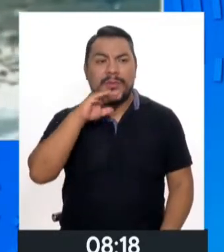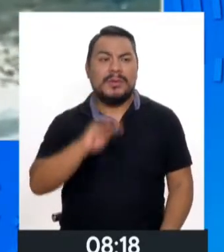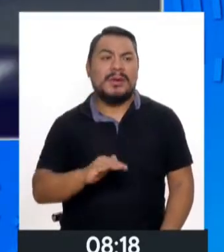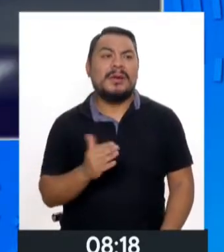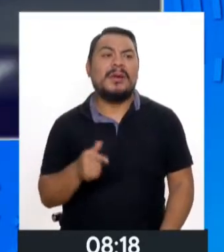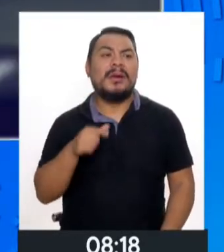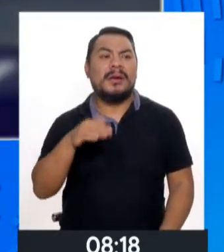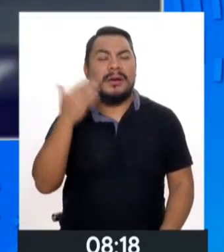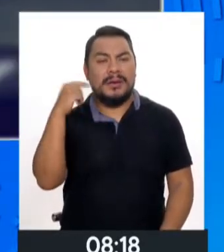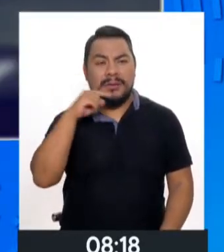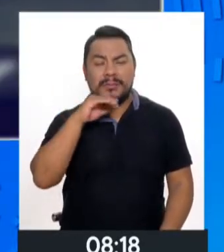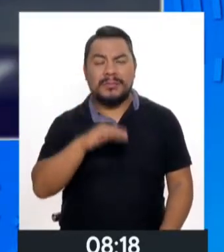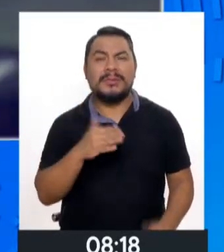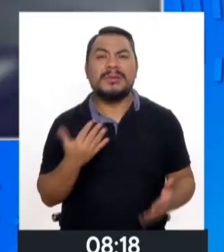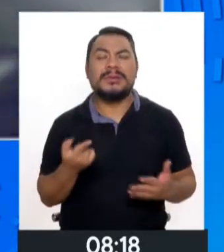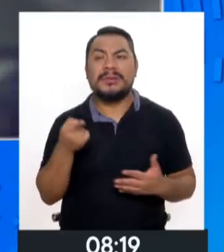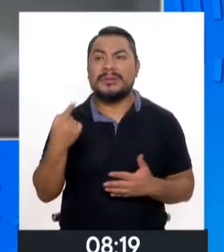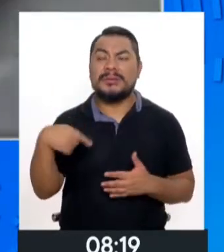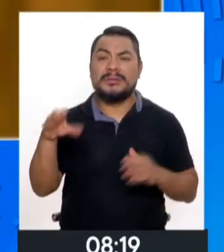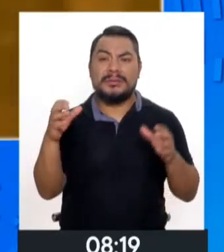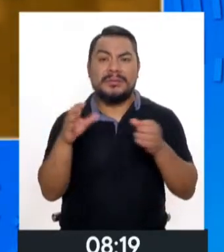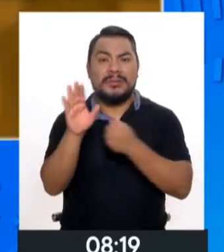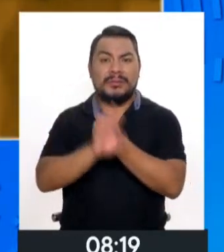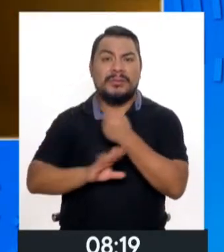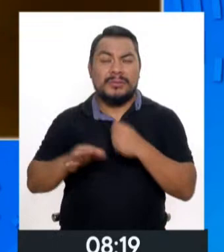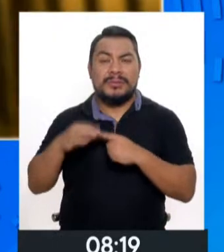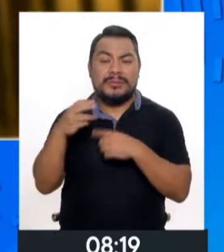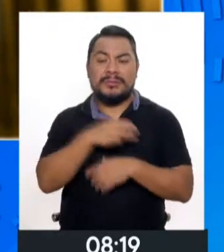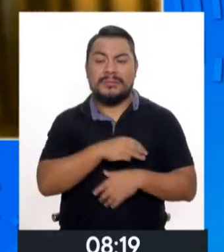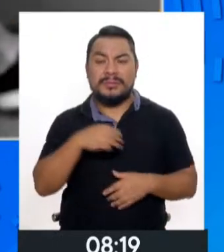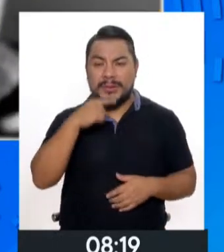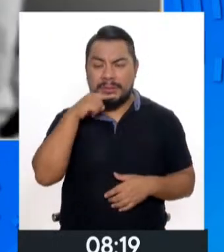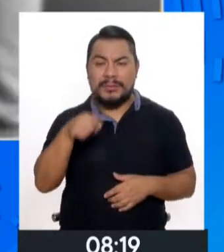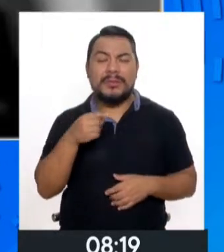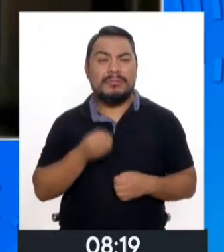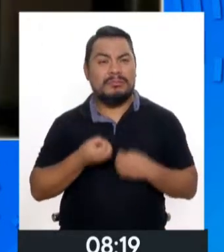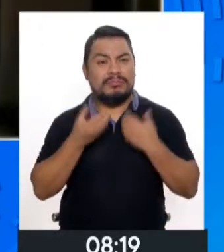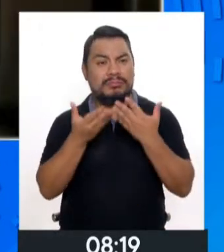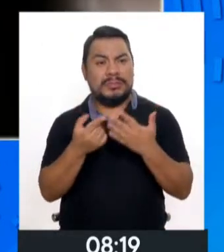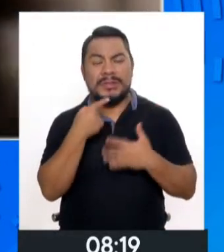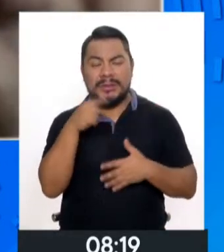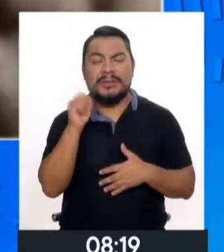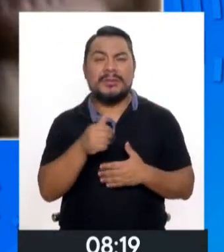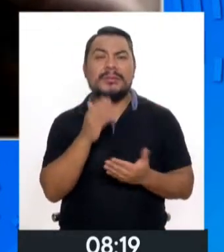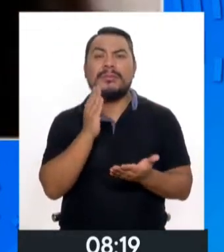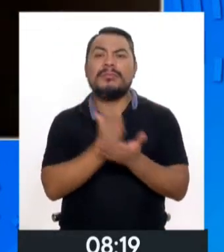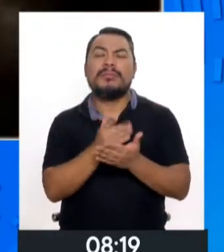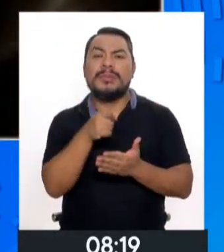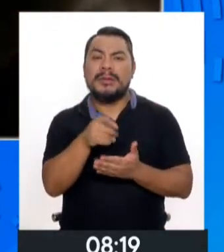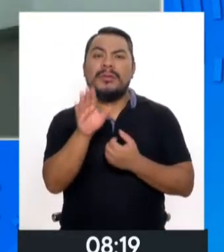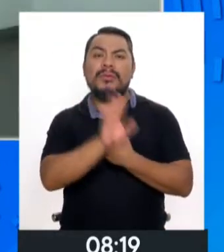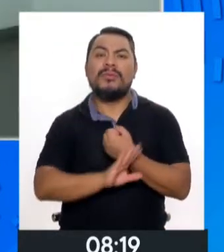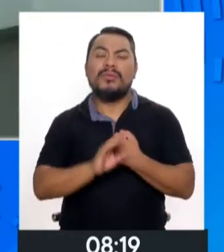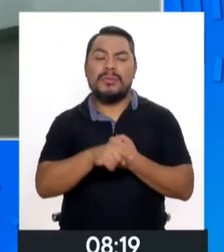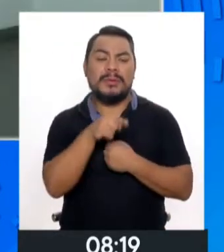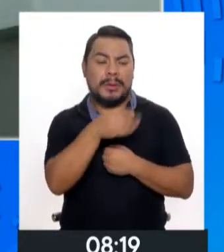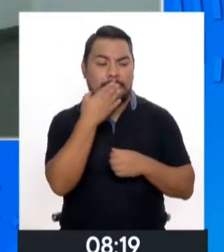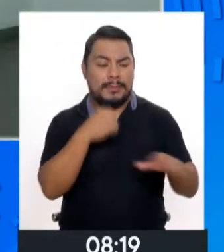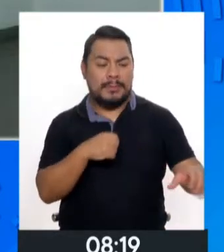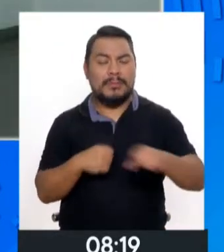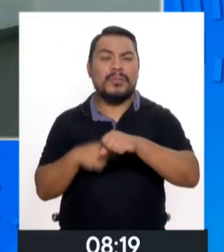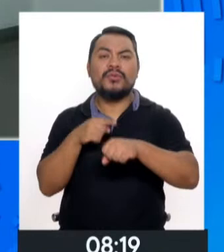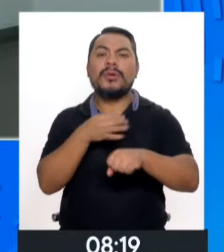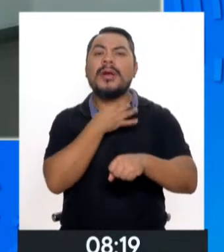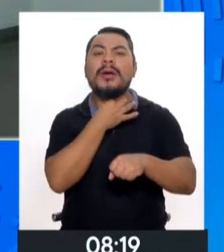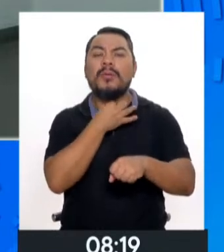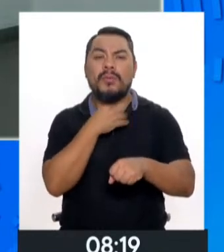de lo cual la Unidad de Protección Especial del Ministerio de la Mujer se pronunció y dictó la medida de protección con la abuela paterna de